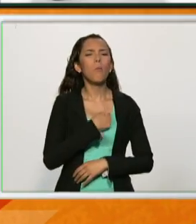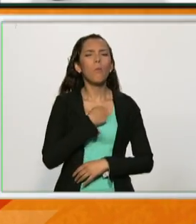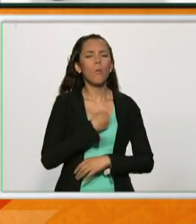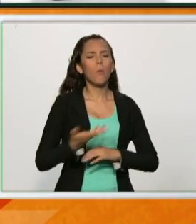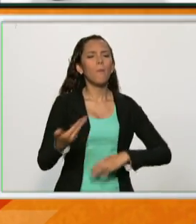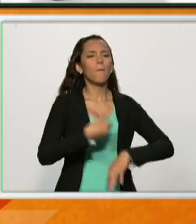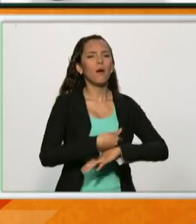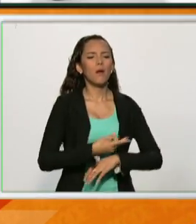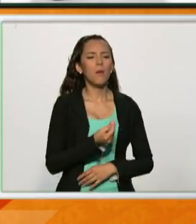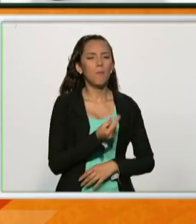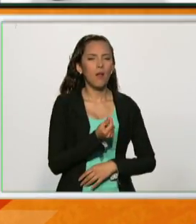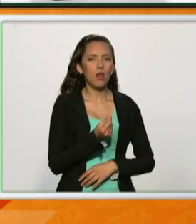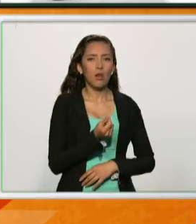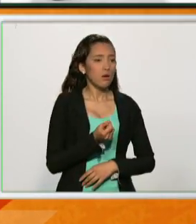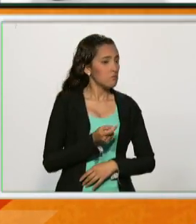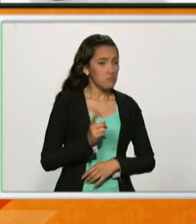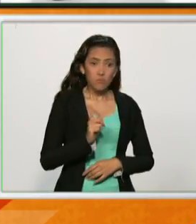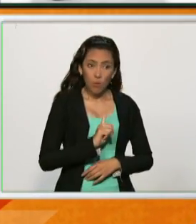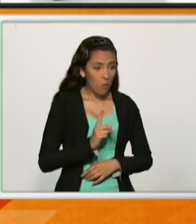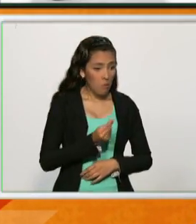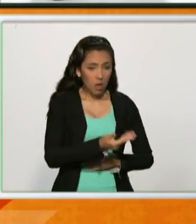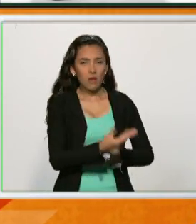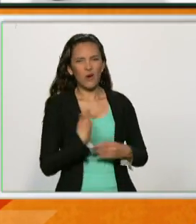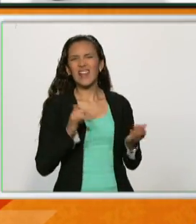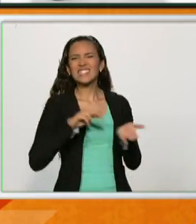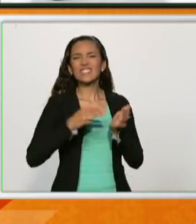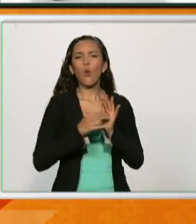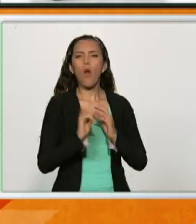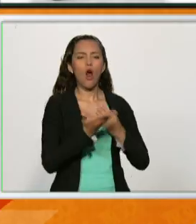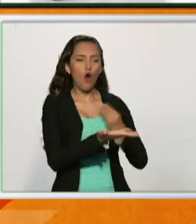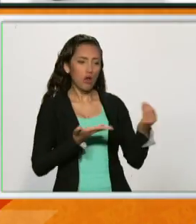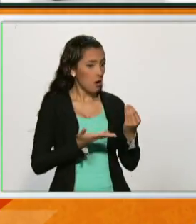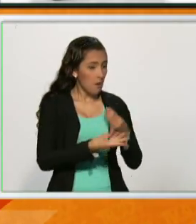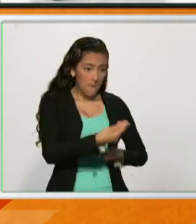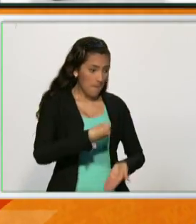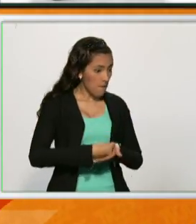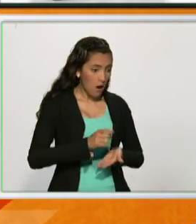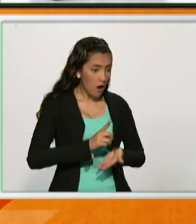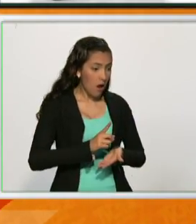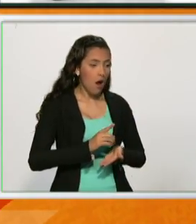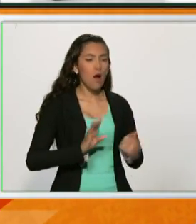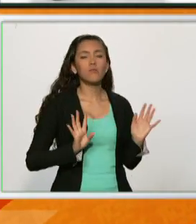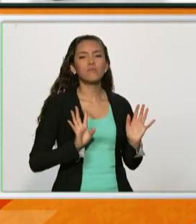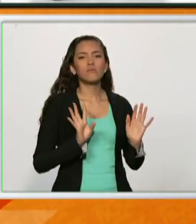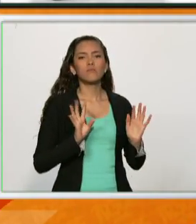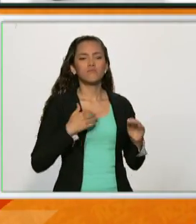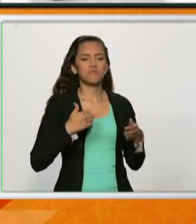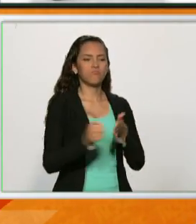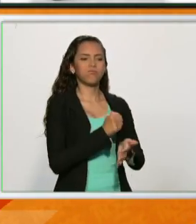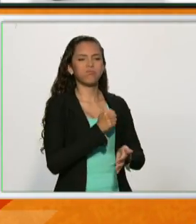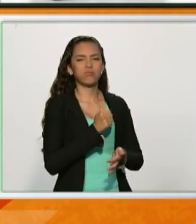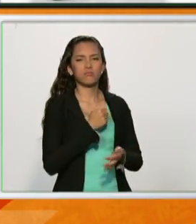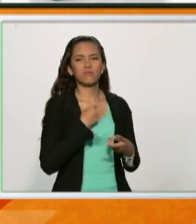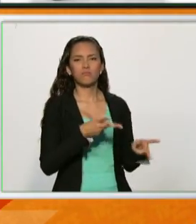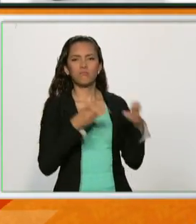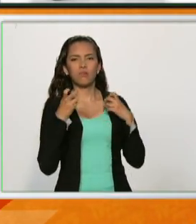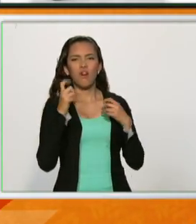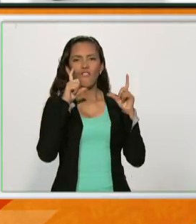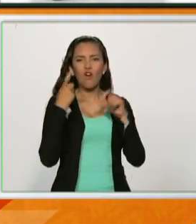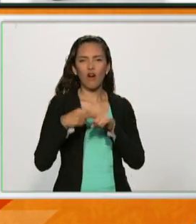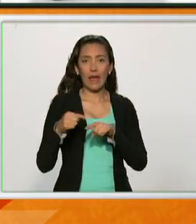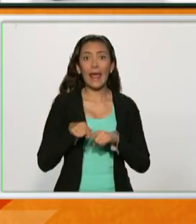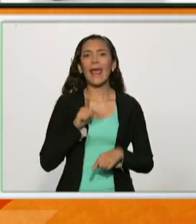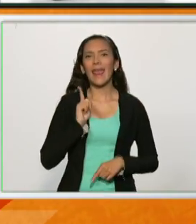para poder devolverle la clave para que el usuario pueda volver a acceder a esos datos. Esta es la modalidad básica del ransomware.